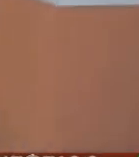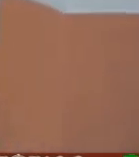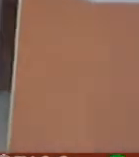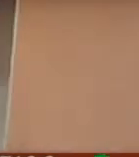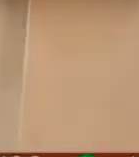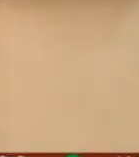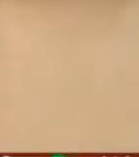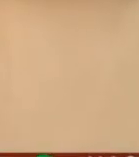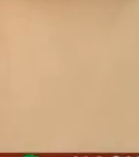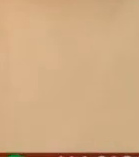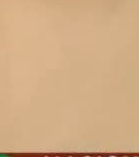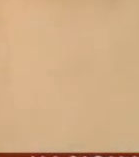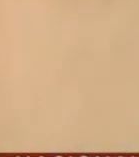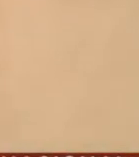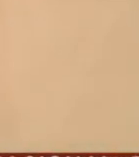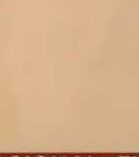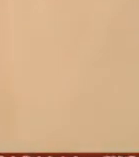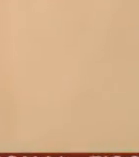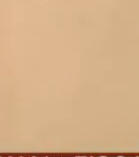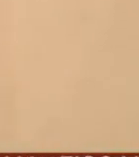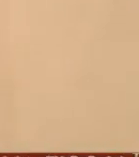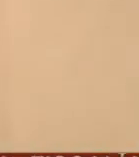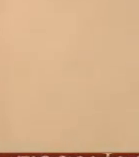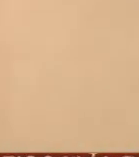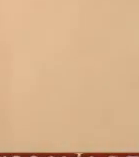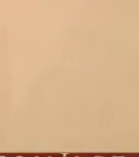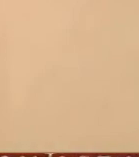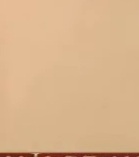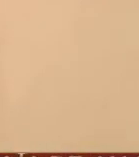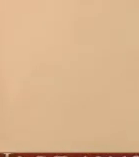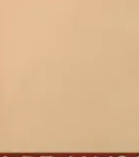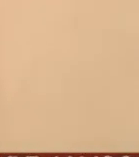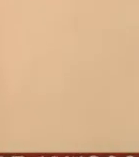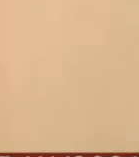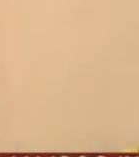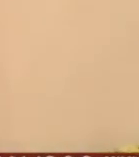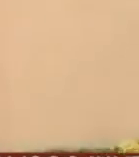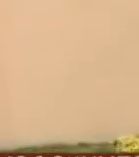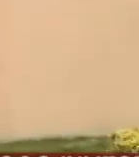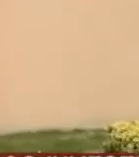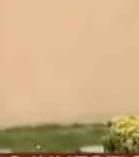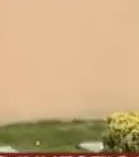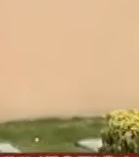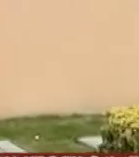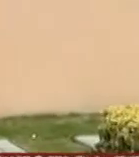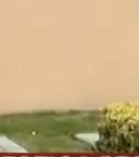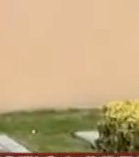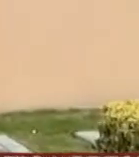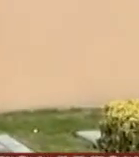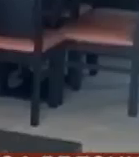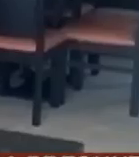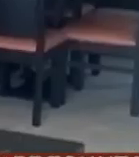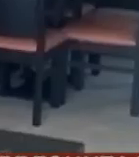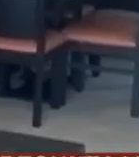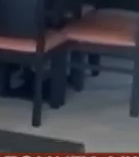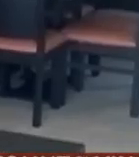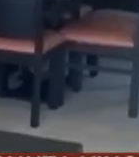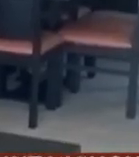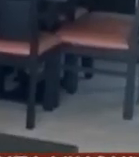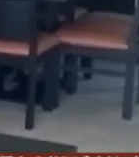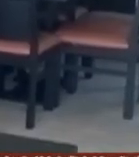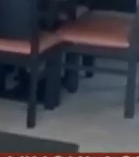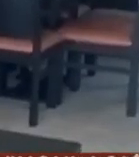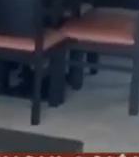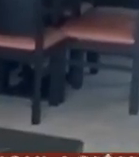de los 22.1 millones de adultos en México que tienen un crédito con una institución financiera el 15% tiene un crédito